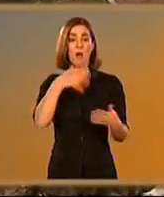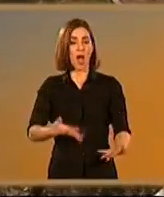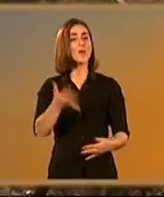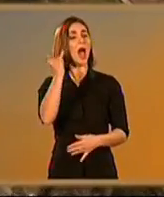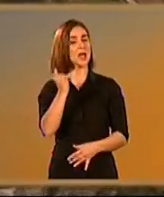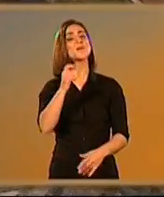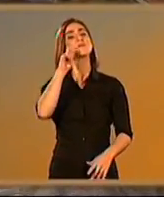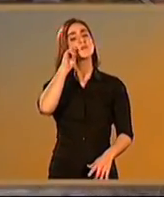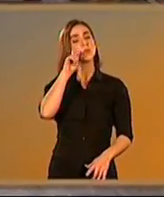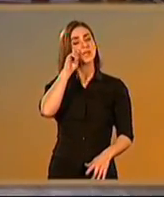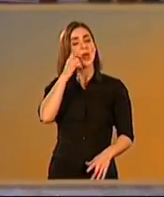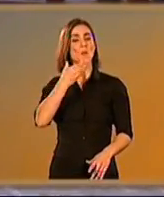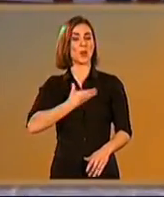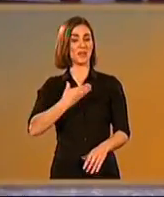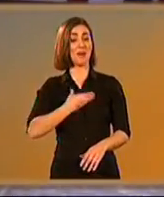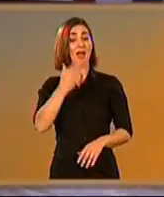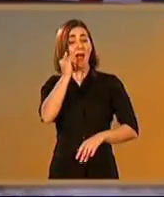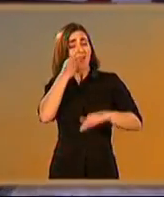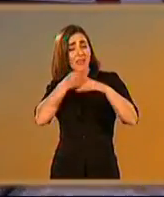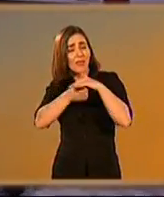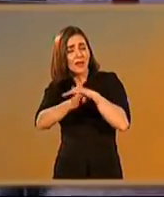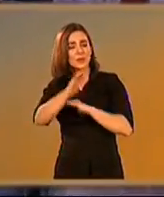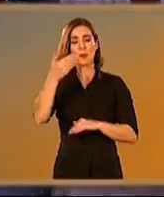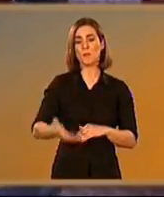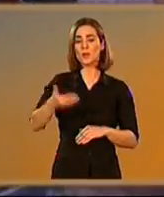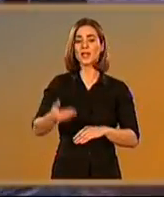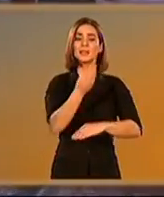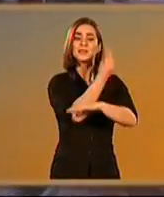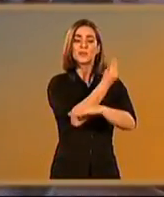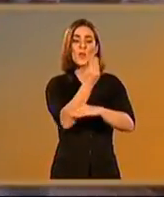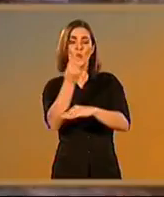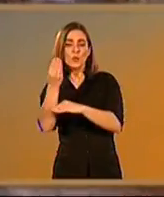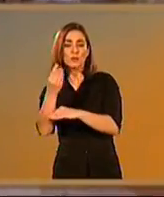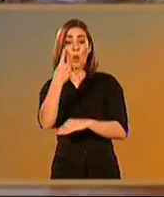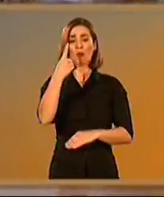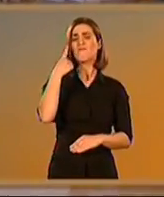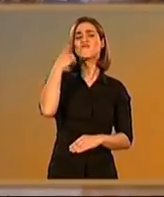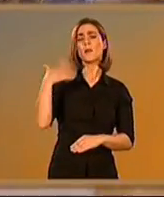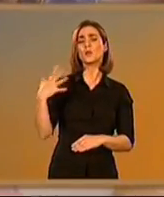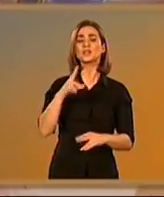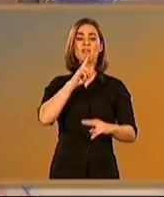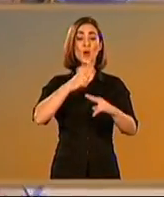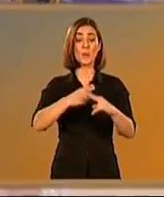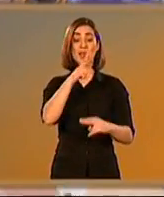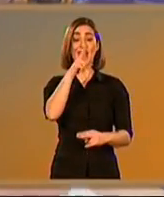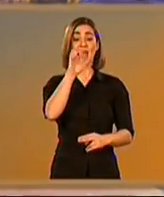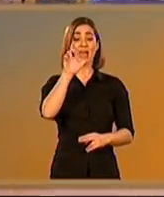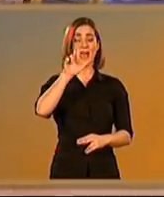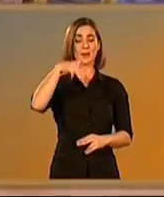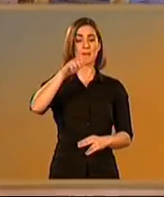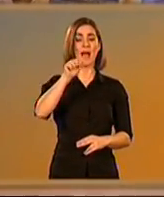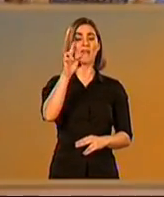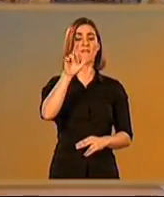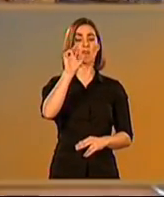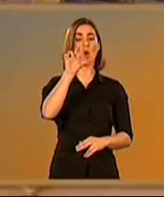Entrando en el precioso museo municipal, ubicado en un antiguo molino, diversas exposiciones acogen al viajero con un